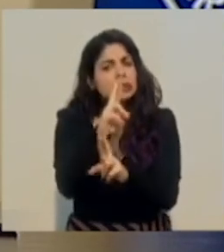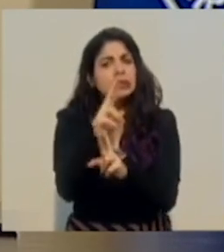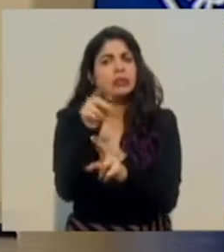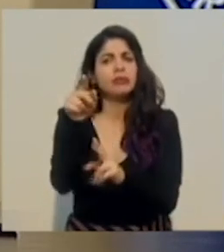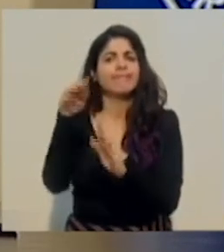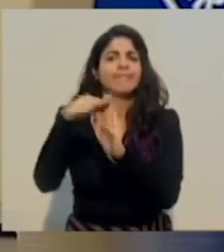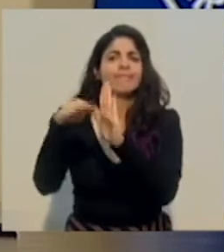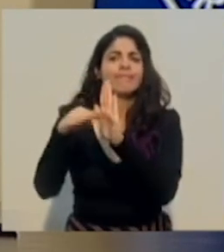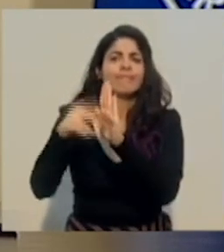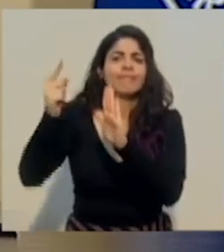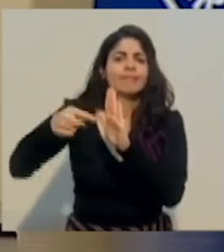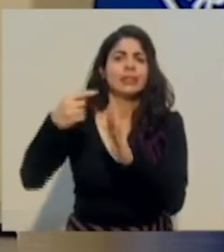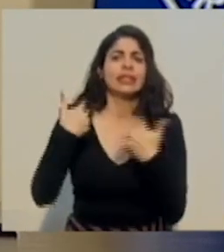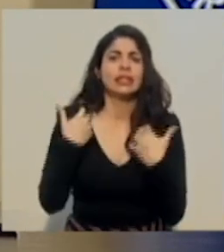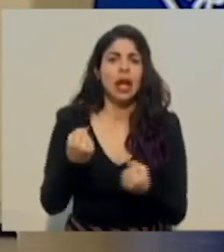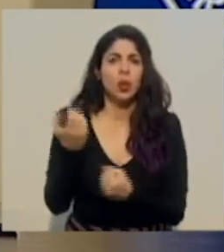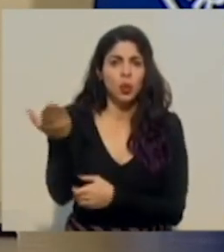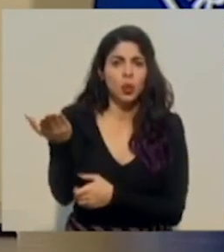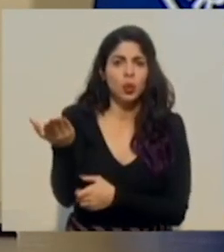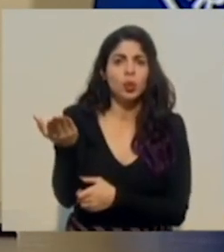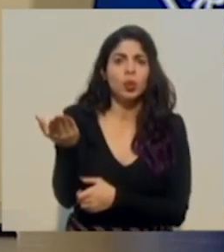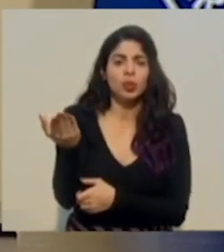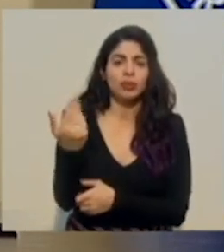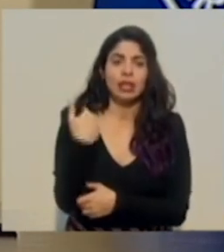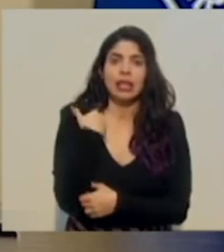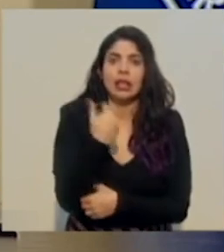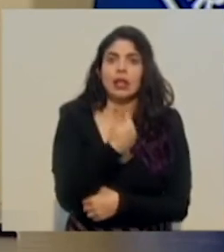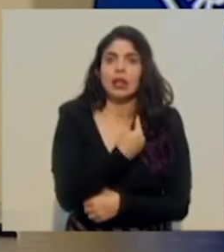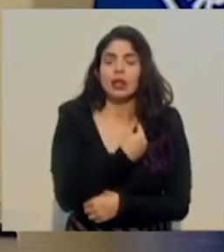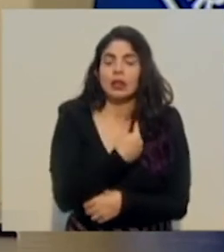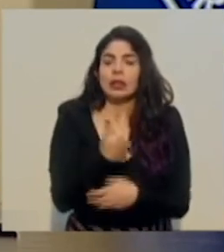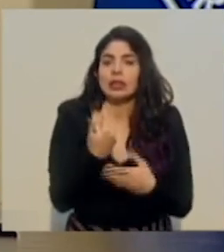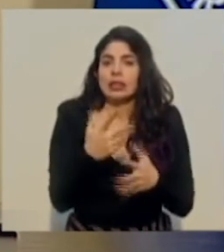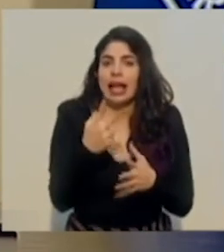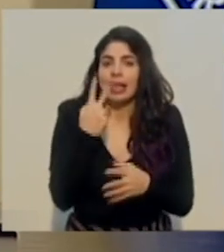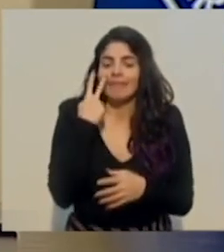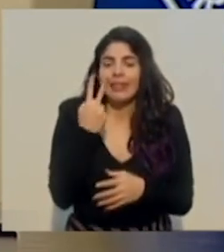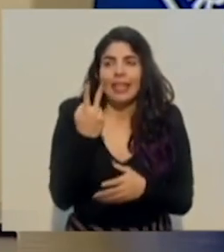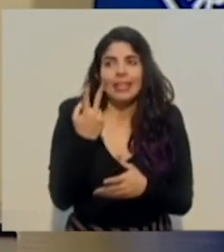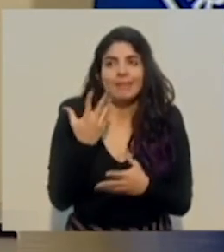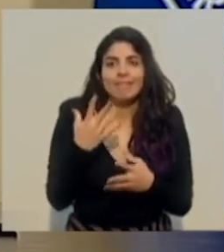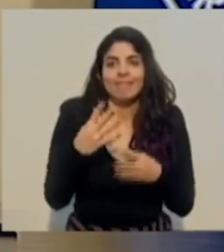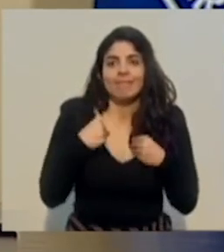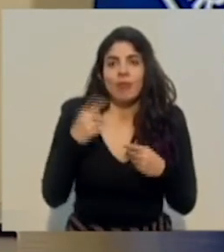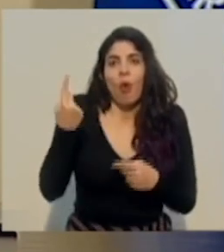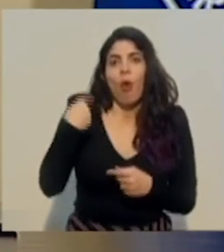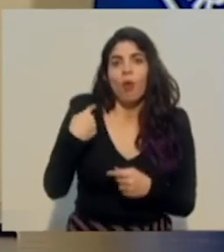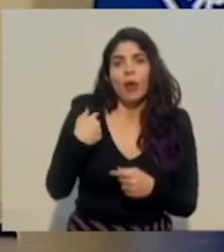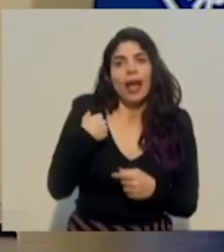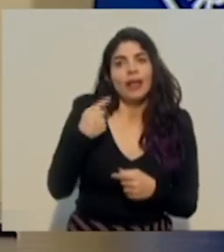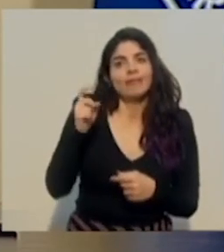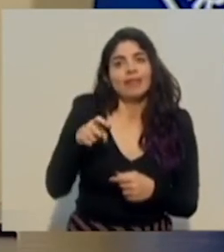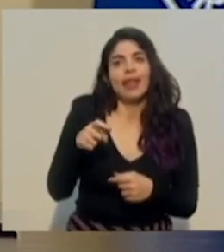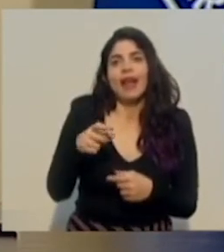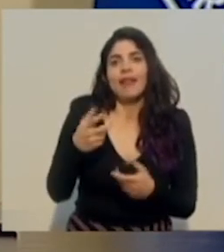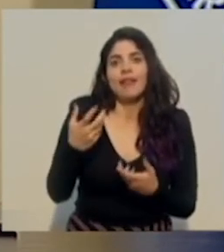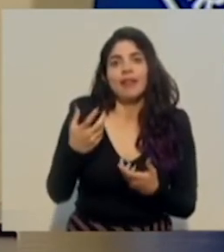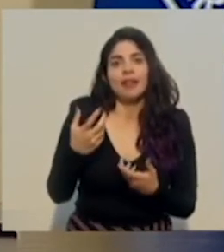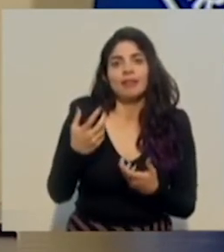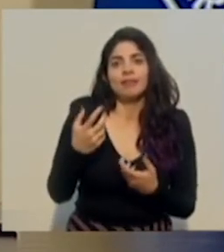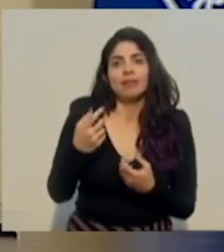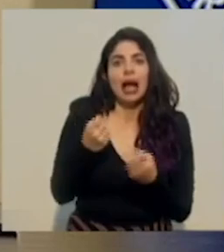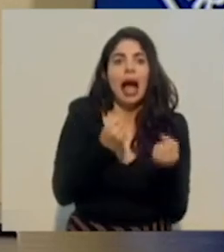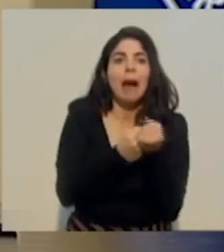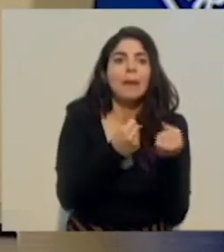hemos visto obligados a apoyar mucho al sector de la micro, pequeña, mediana empresa a